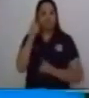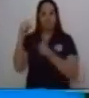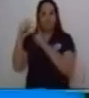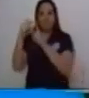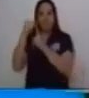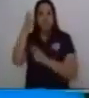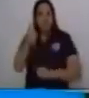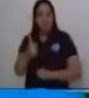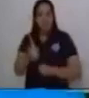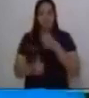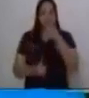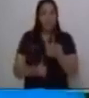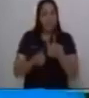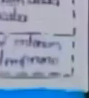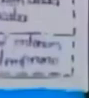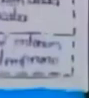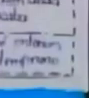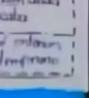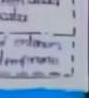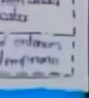bien acaba